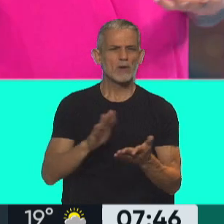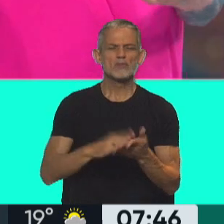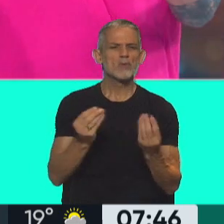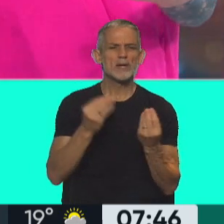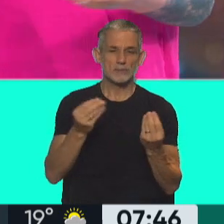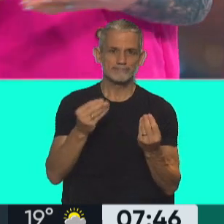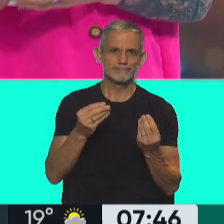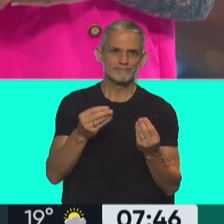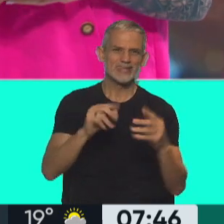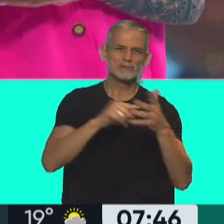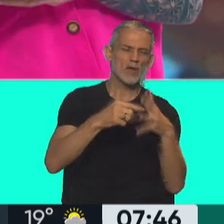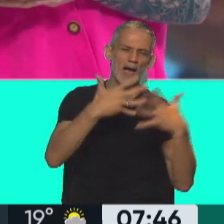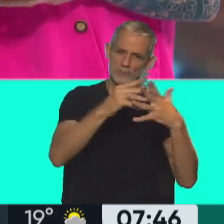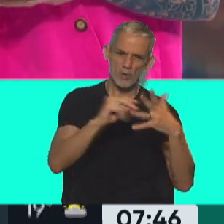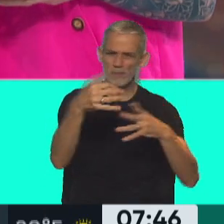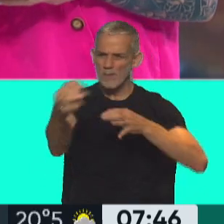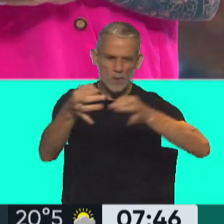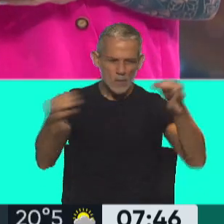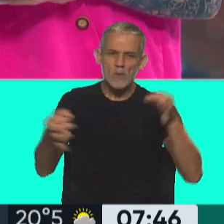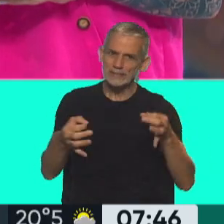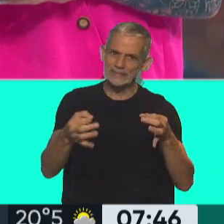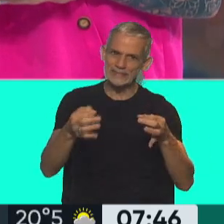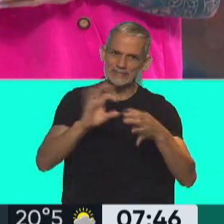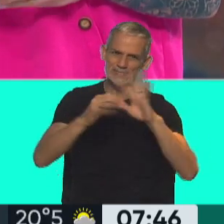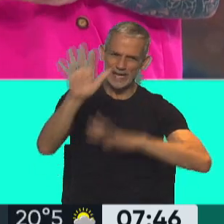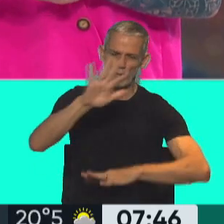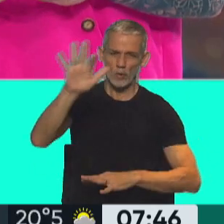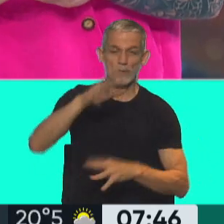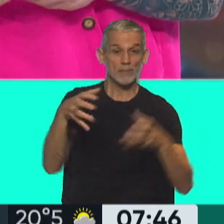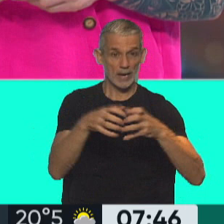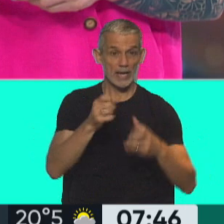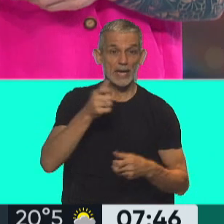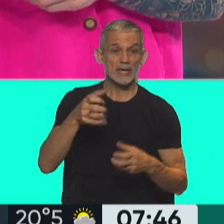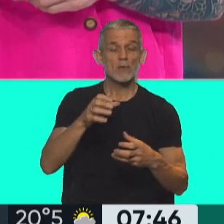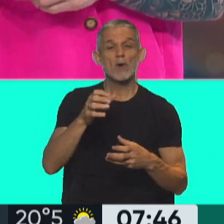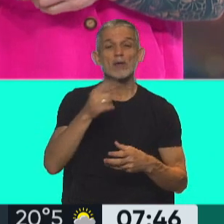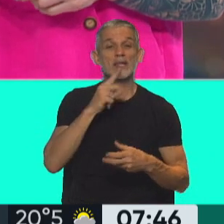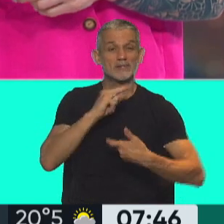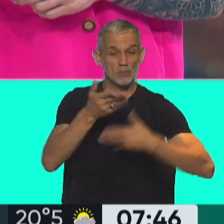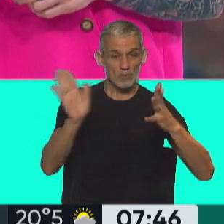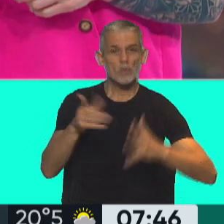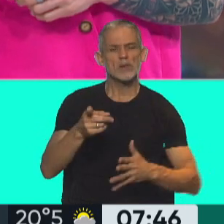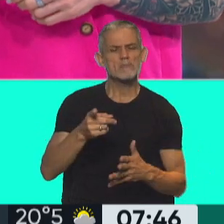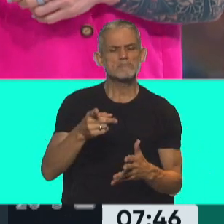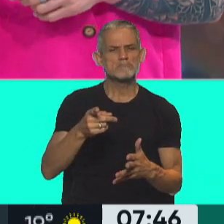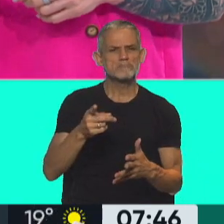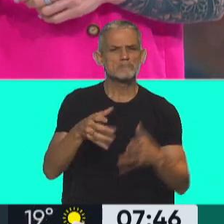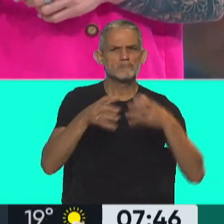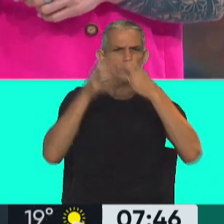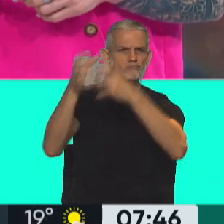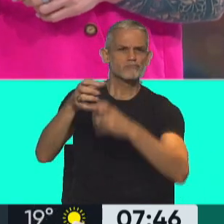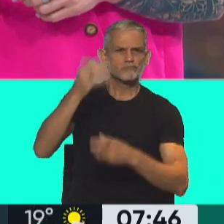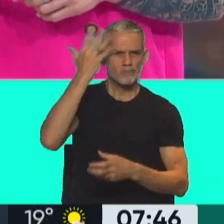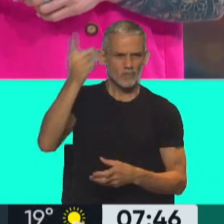las periferias. Un equipo de la televisión pública está junto al presidente de la Nación, encabezado por nuestro compañero Simón, y